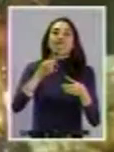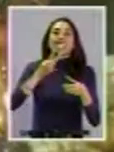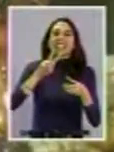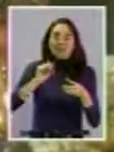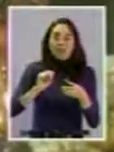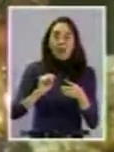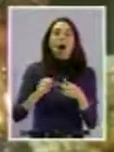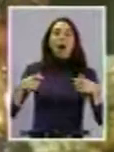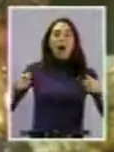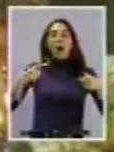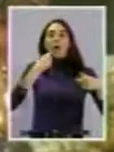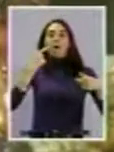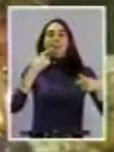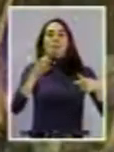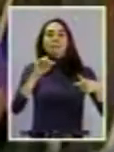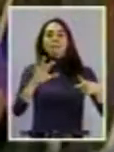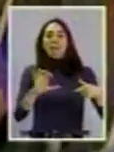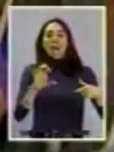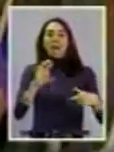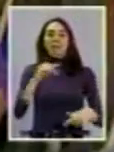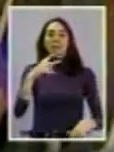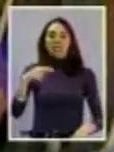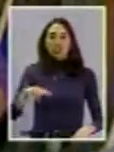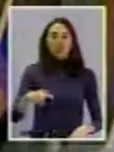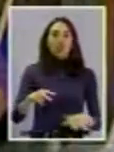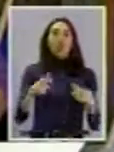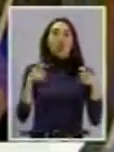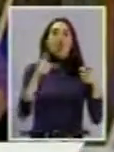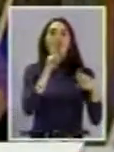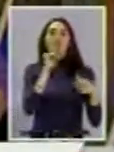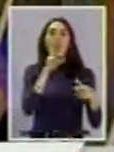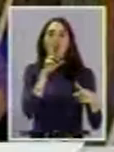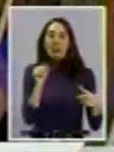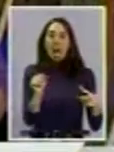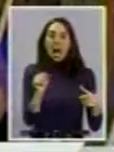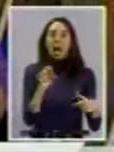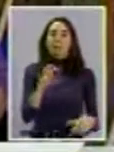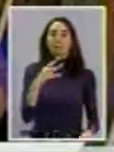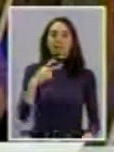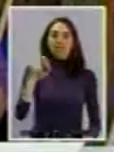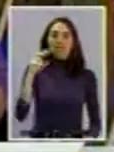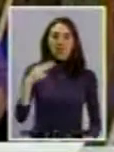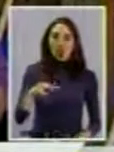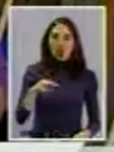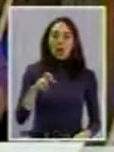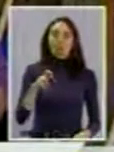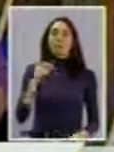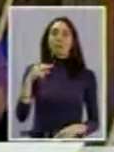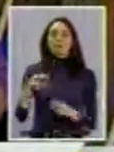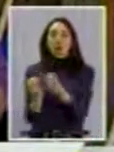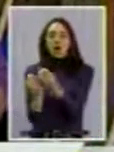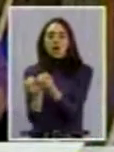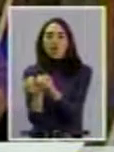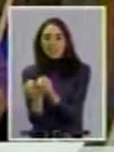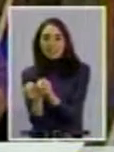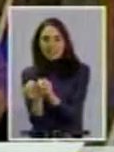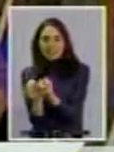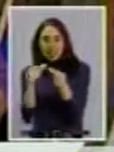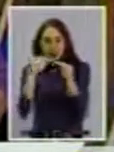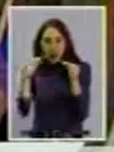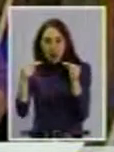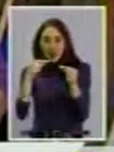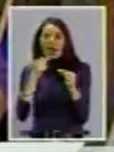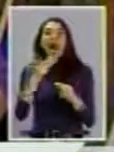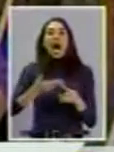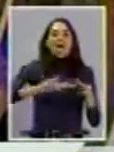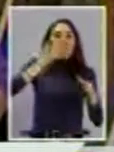pay de piñón, torta de piñón también, piñón escocido. También